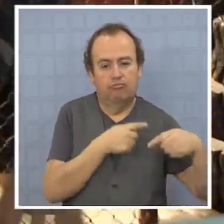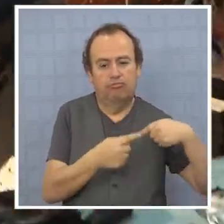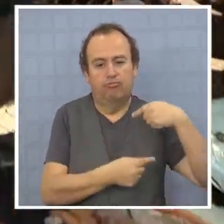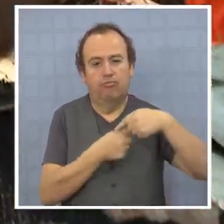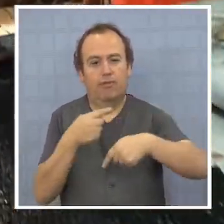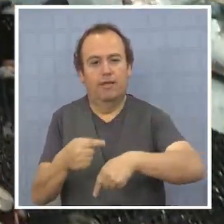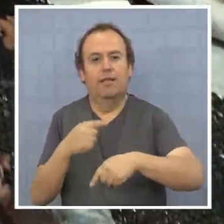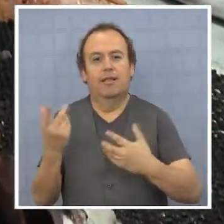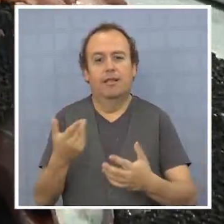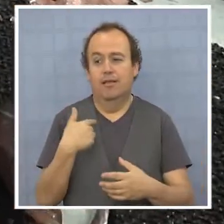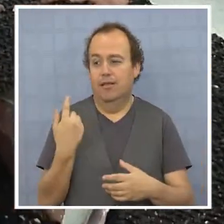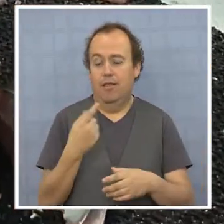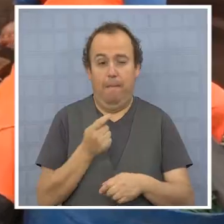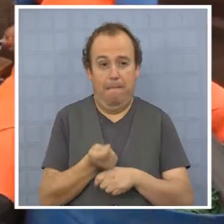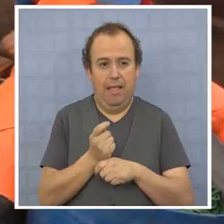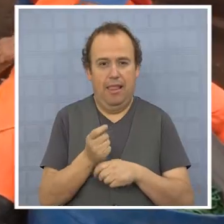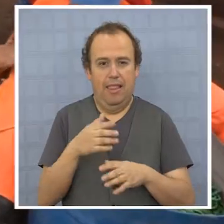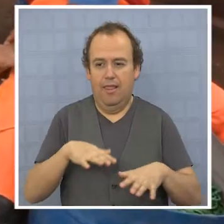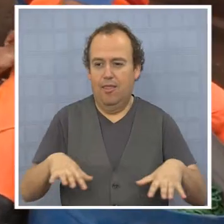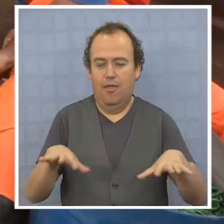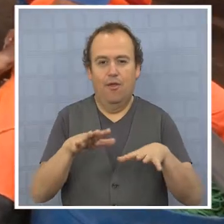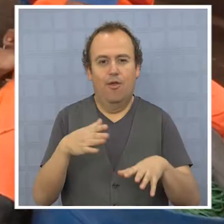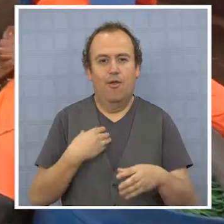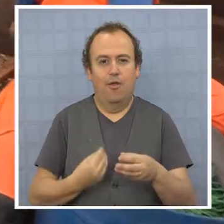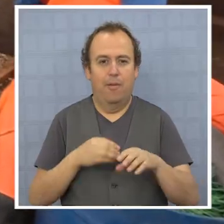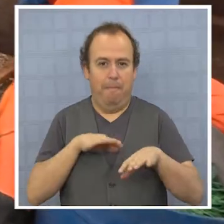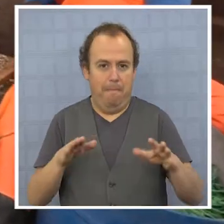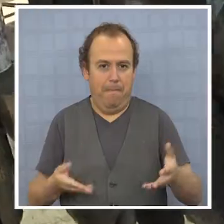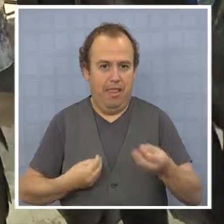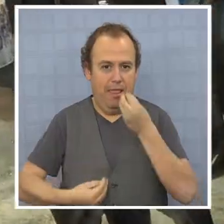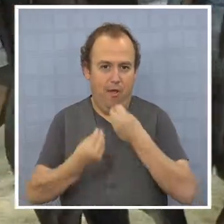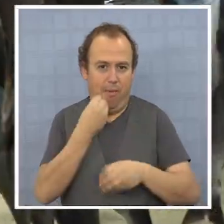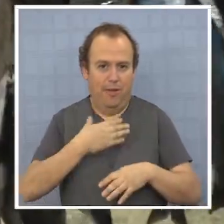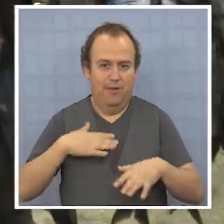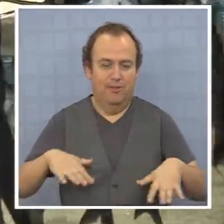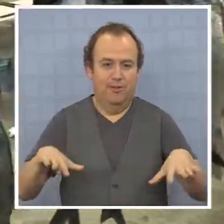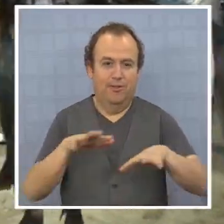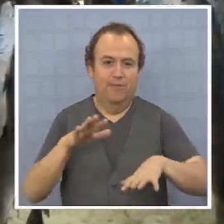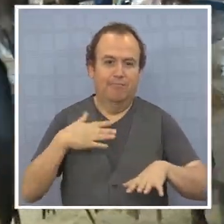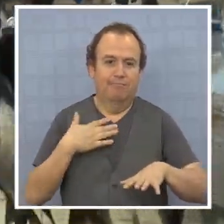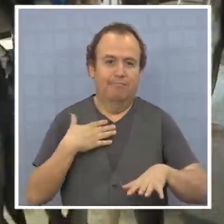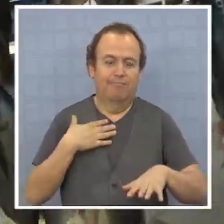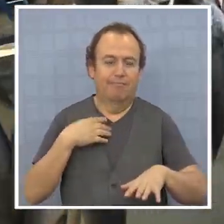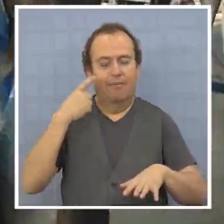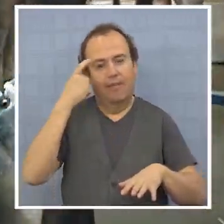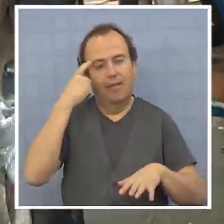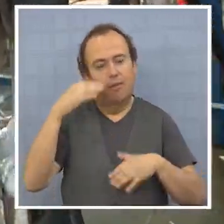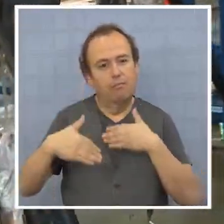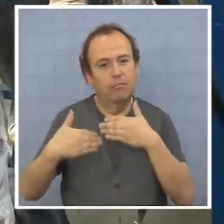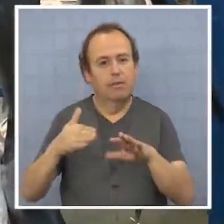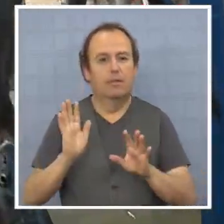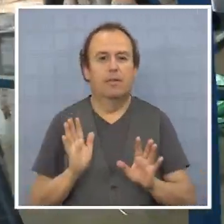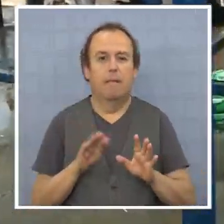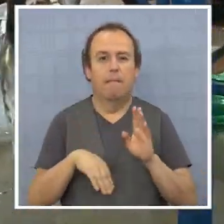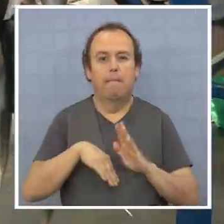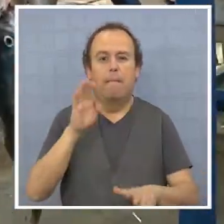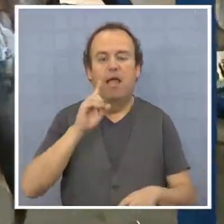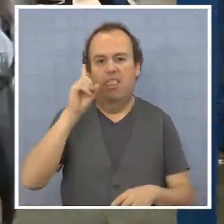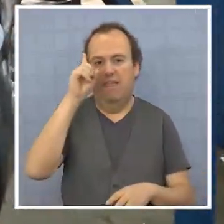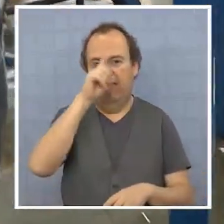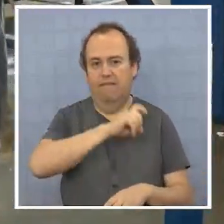puesto en nuestras mesas estos productos que nos pertenecen a todos y que cada día son más